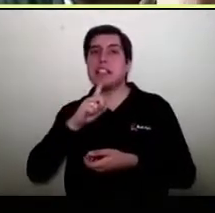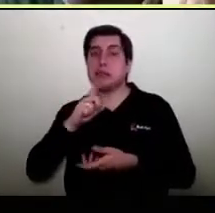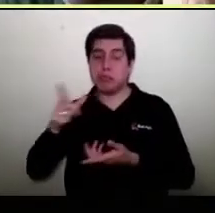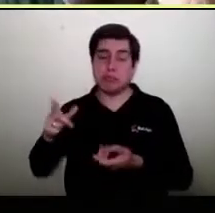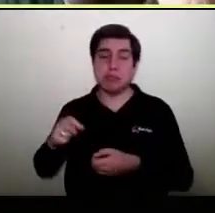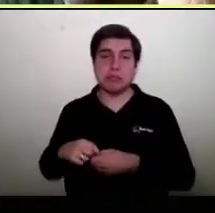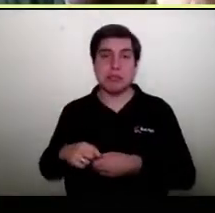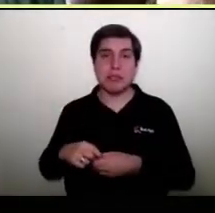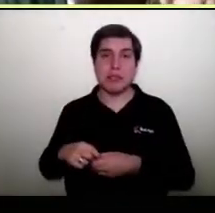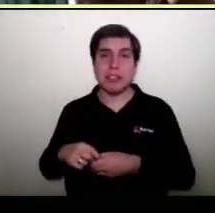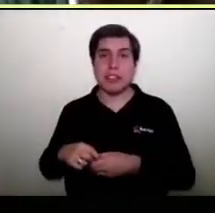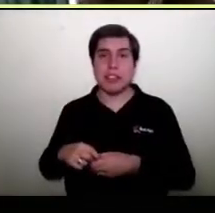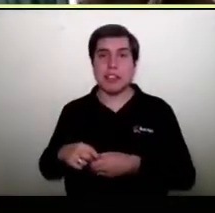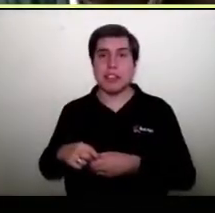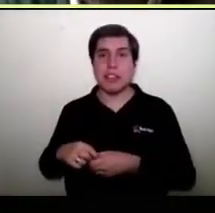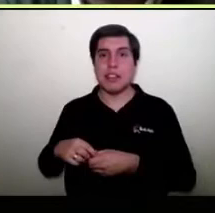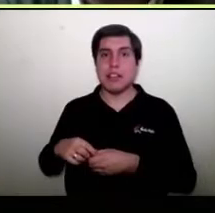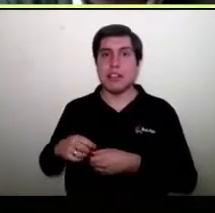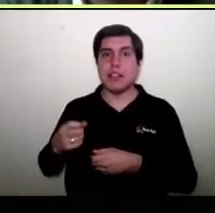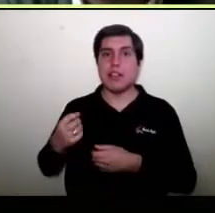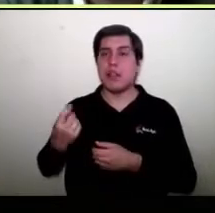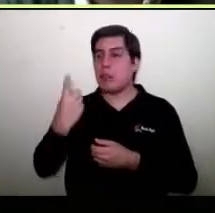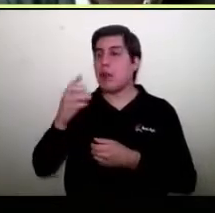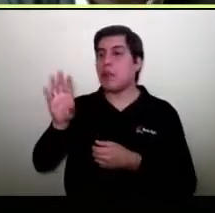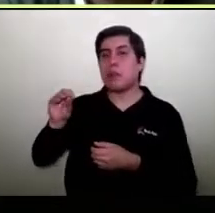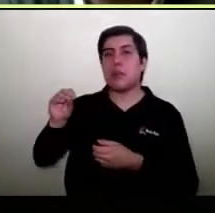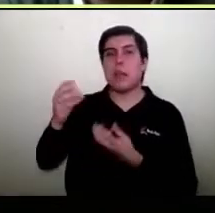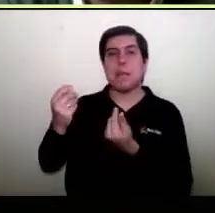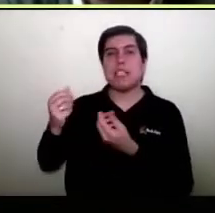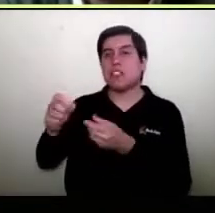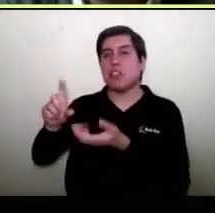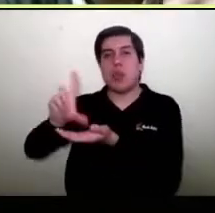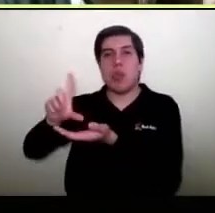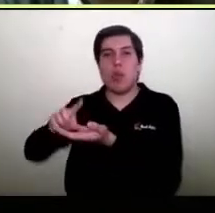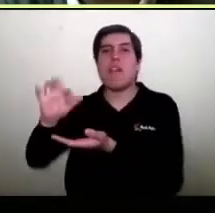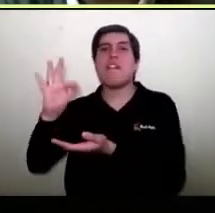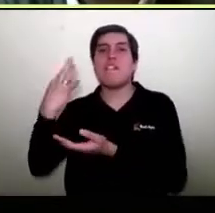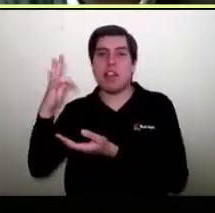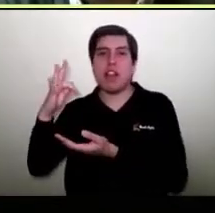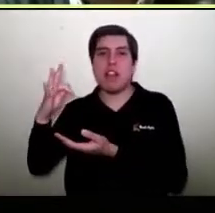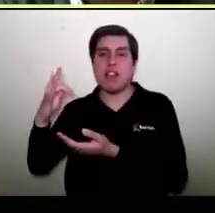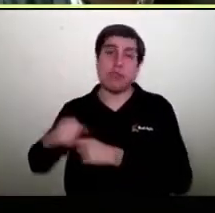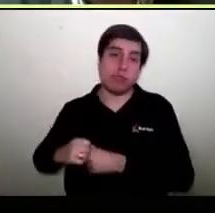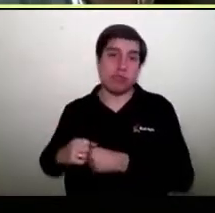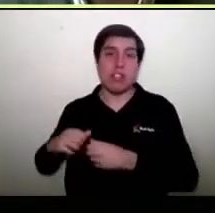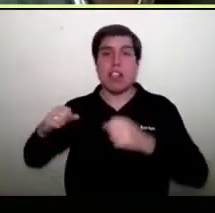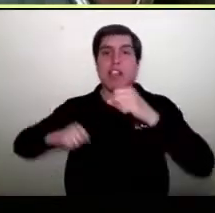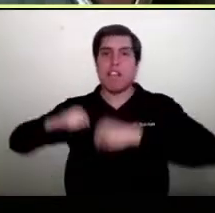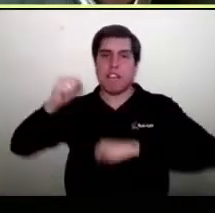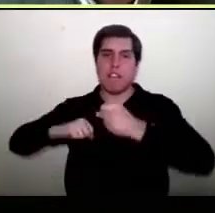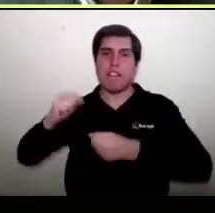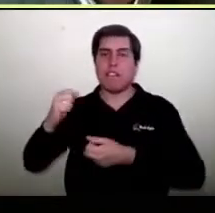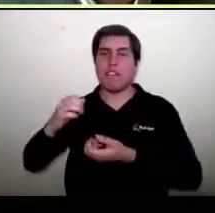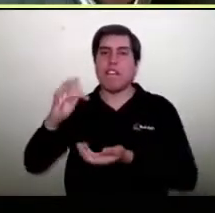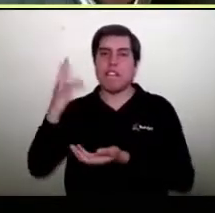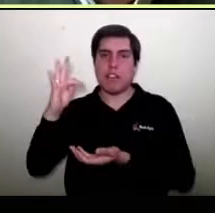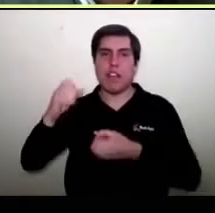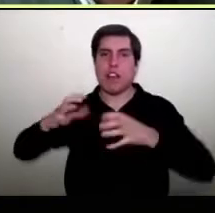pero con una sola salida, con una boca, que es una boca de salida, que es una tienda. Por el tamaño de Palabela, por supuesto que puede tener